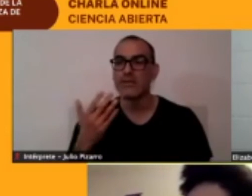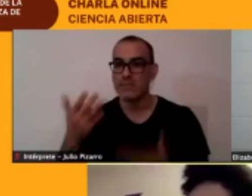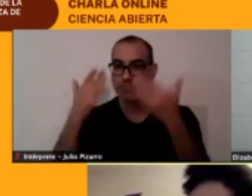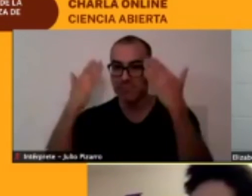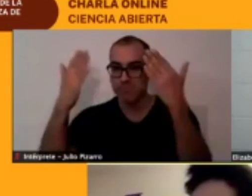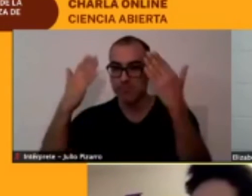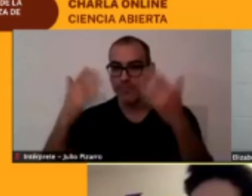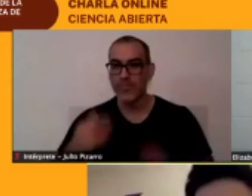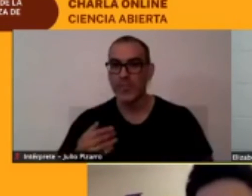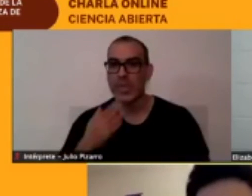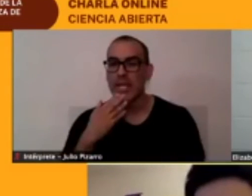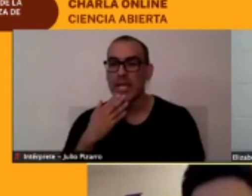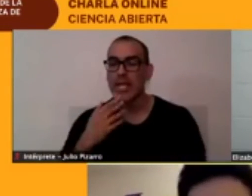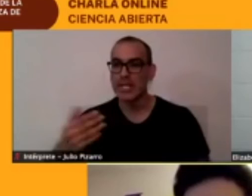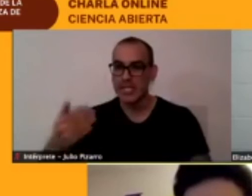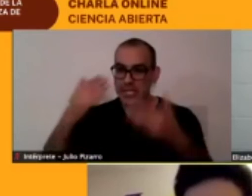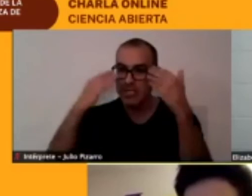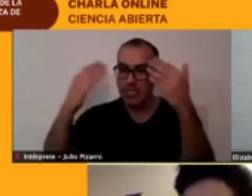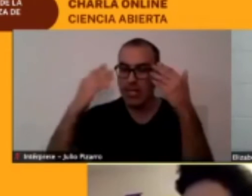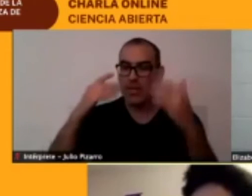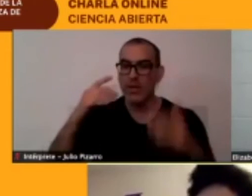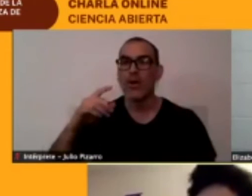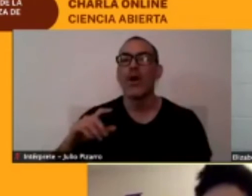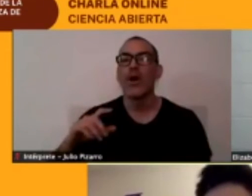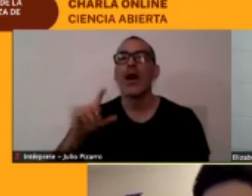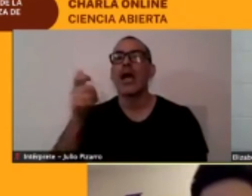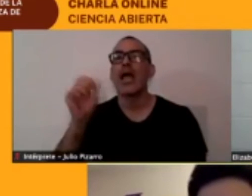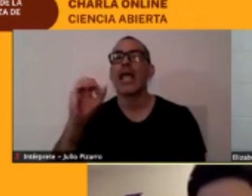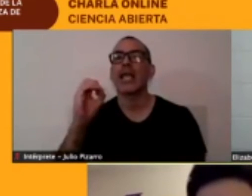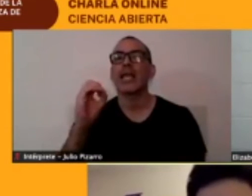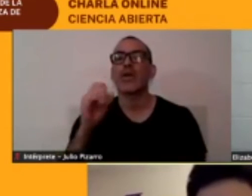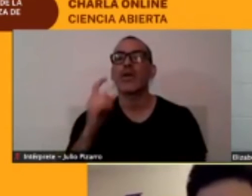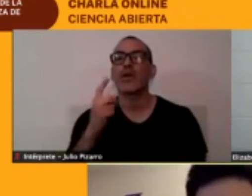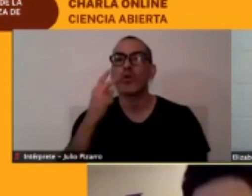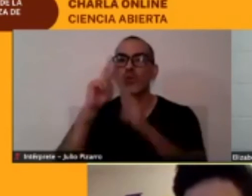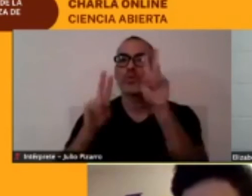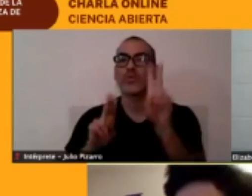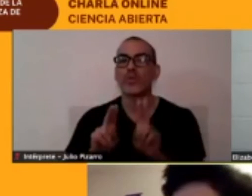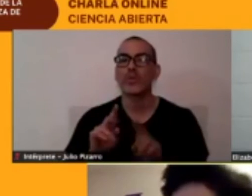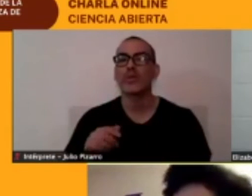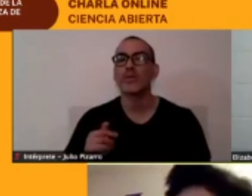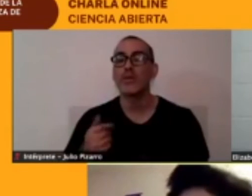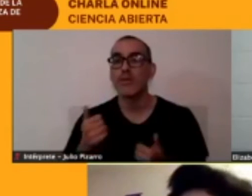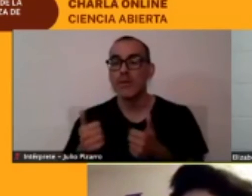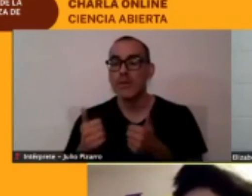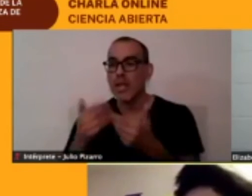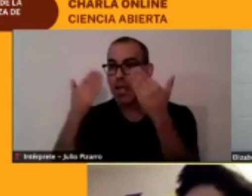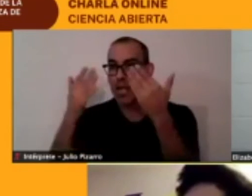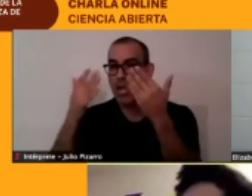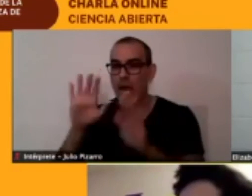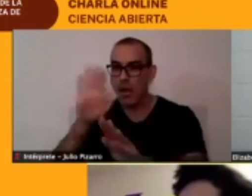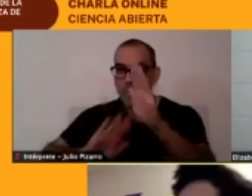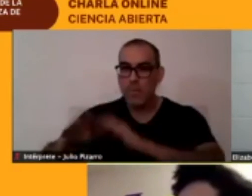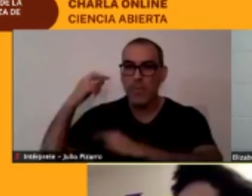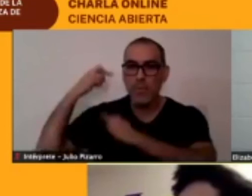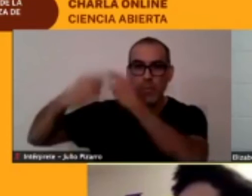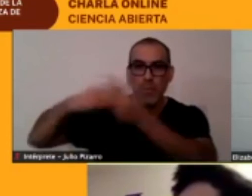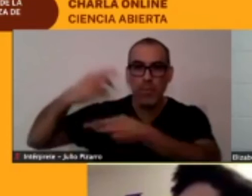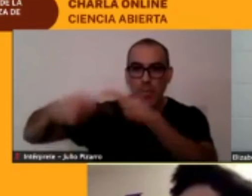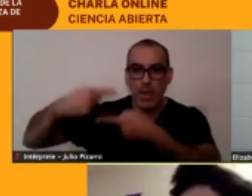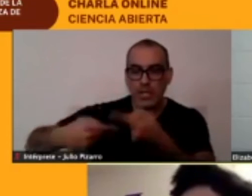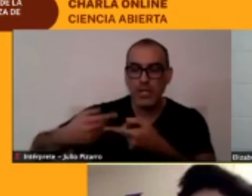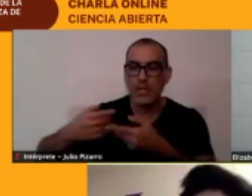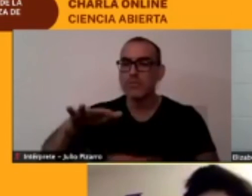Geoturismo Licanantay también que es un grupo ahí de divulgación del patrimonio natural sobre todo pero también del patrimonio cultural de la zona Carlos